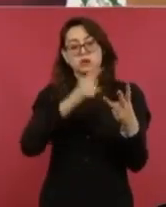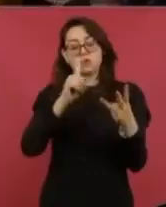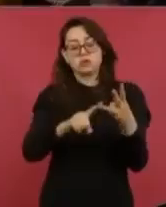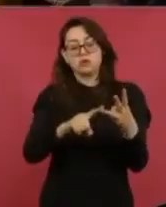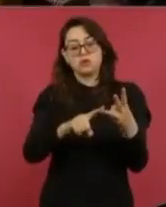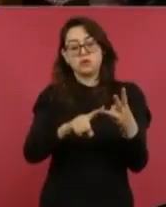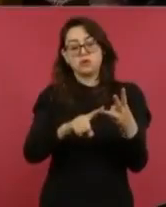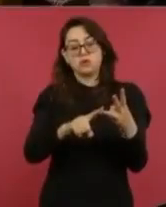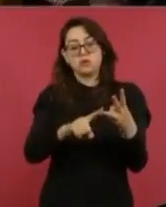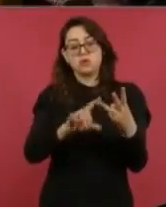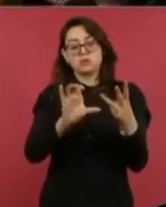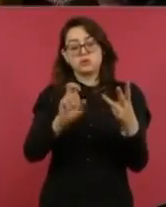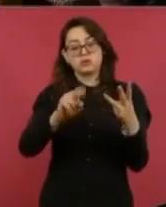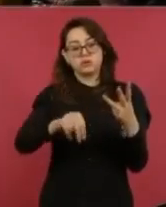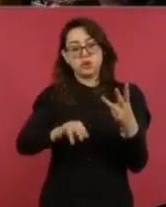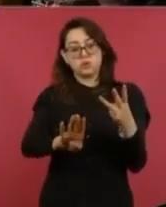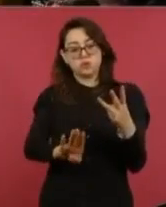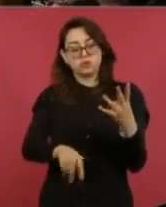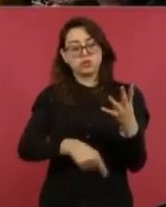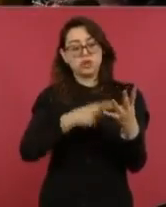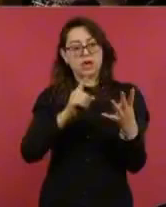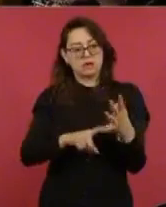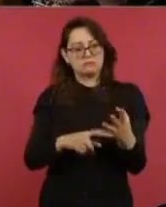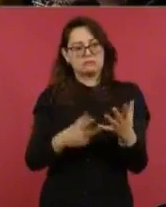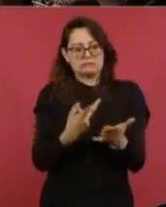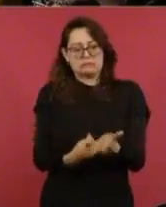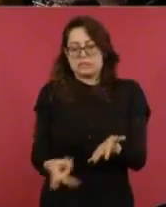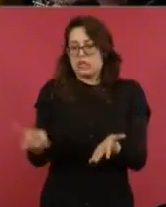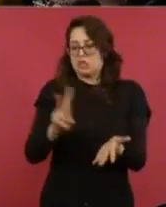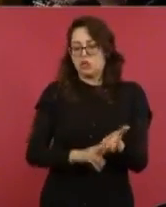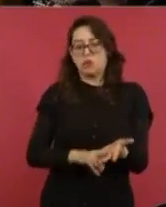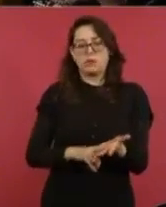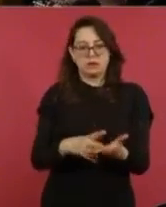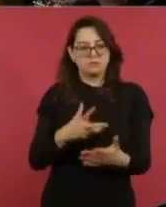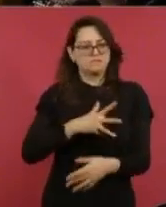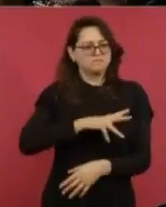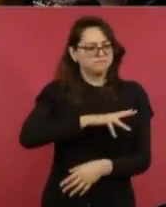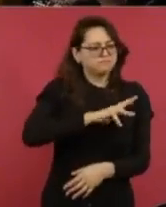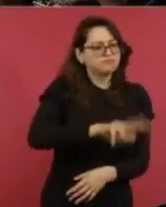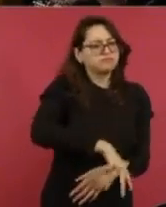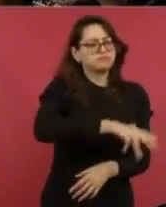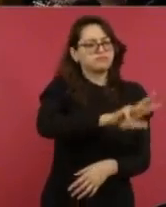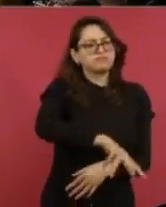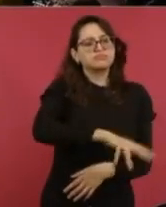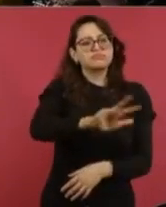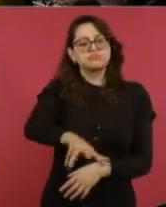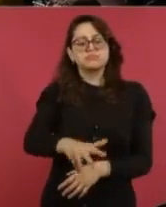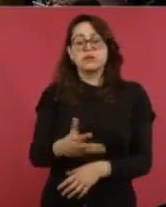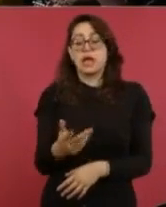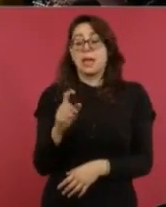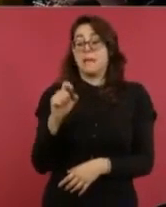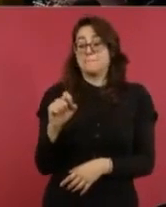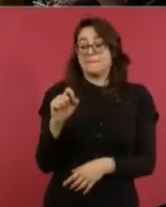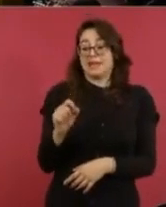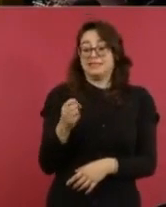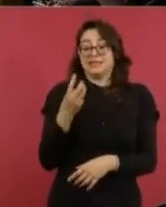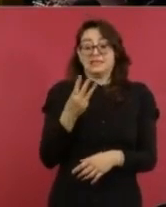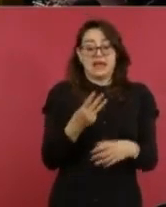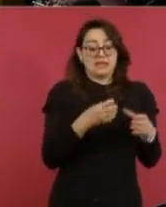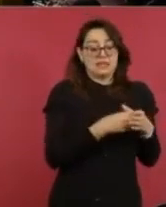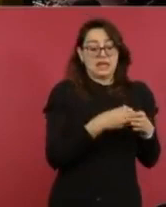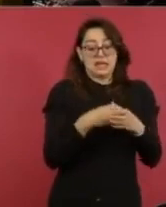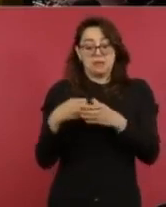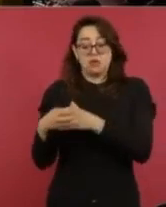Comisión Nacional de Búsqueda. Estamos aumentando a 30, iniciamos con 23 brigadas, ahorita ya son